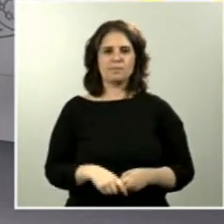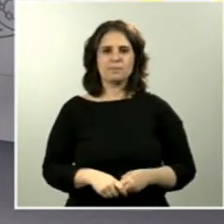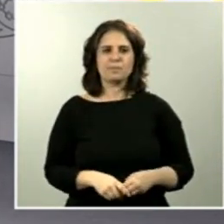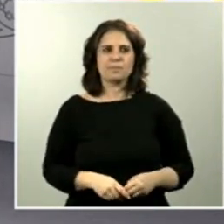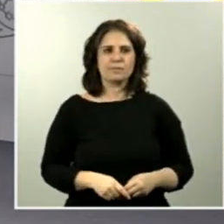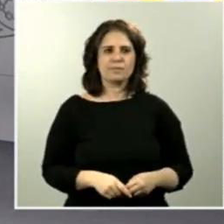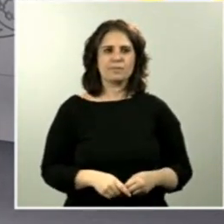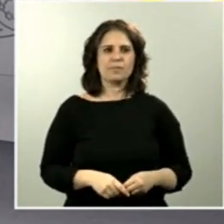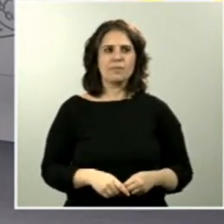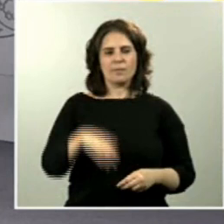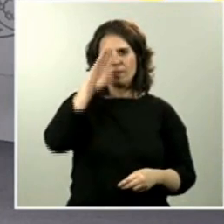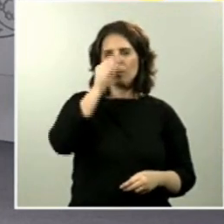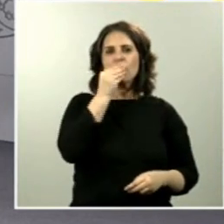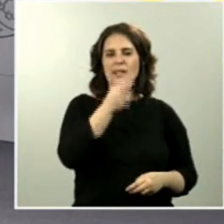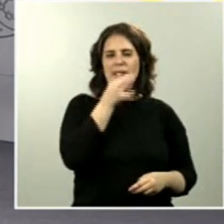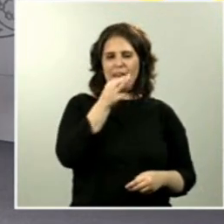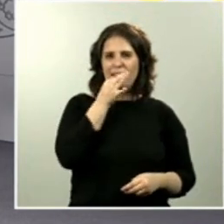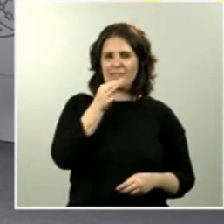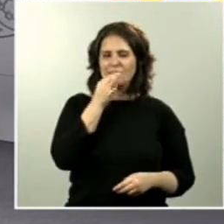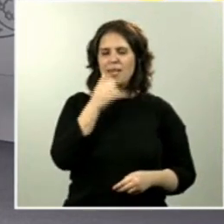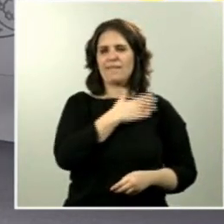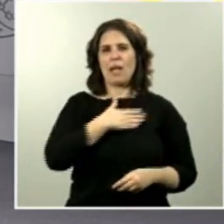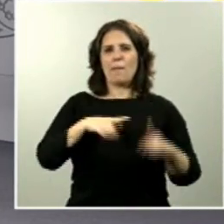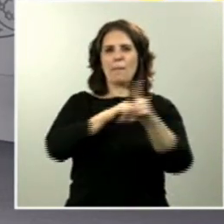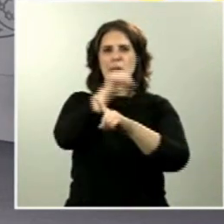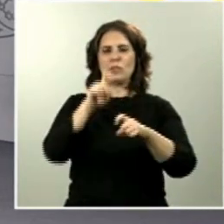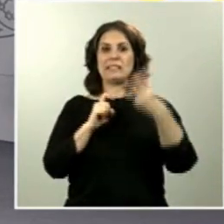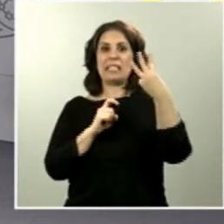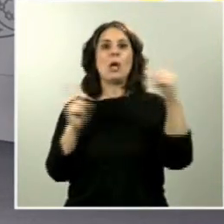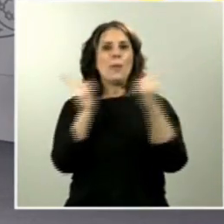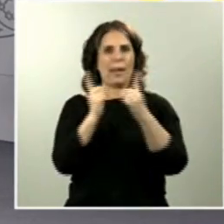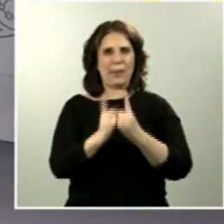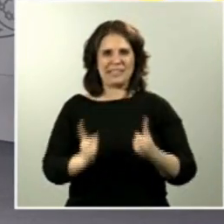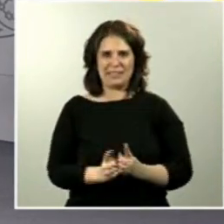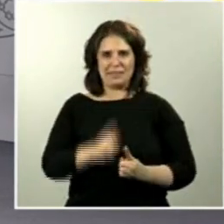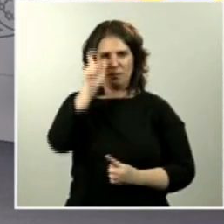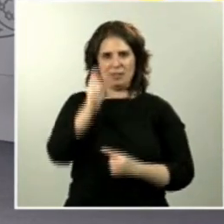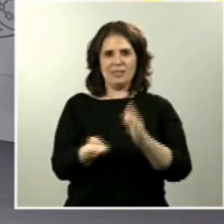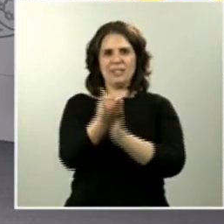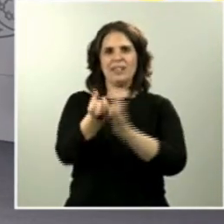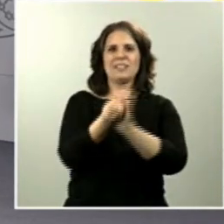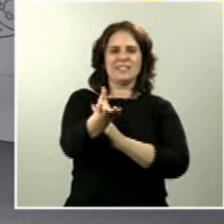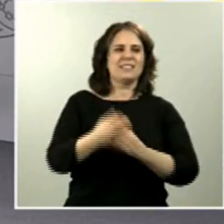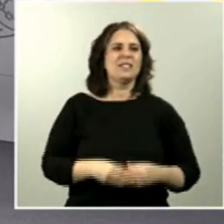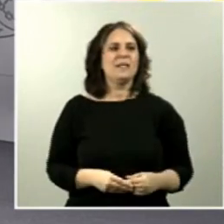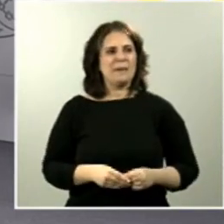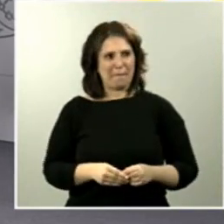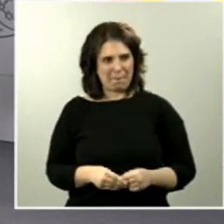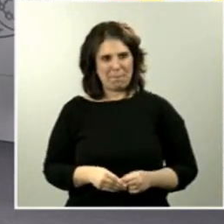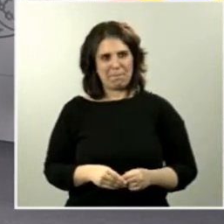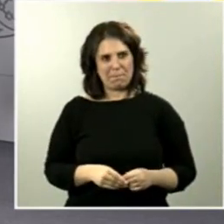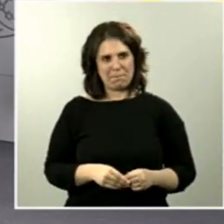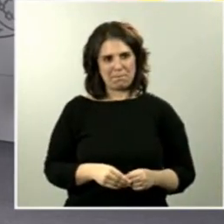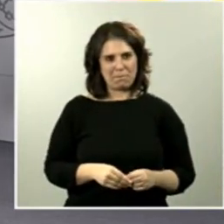Hola, buenas tardes. Quería hacer tres preguntas breves para la ministra portavoz. Señora Montero, a raíz del decreto para